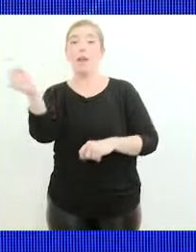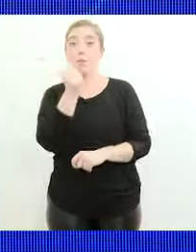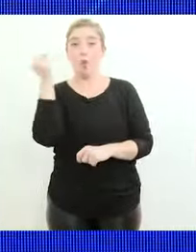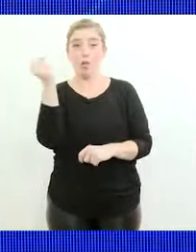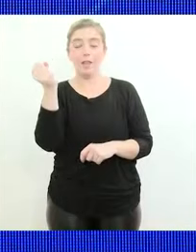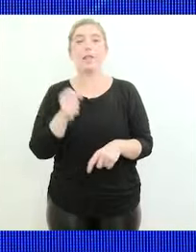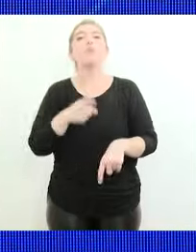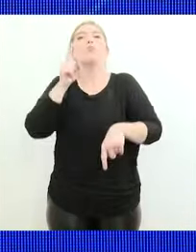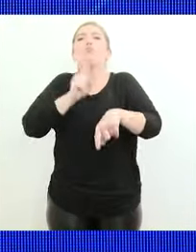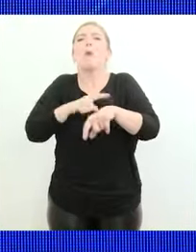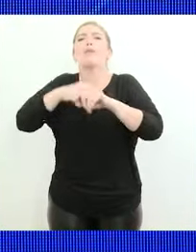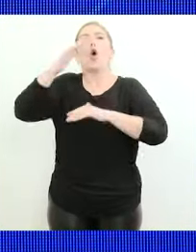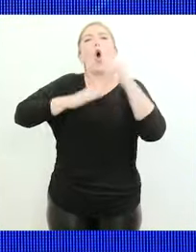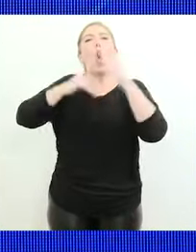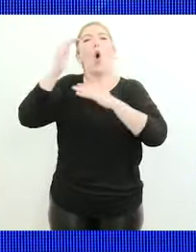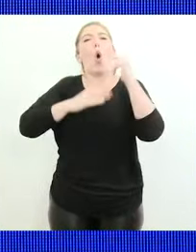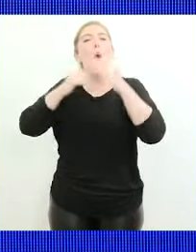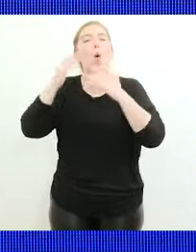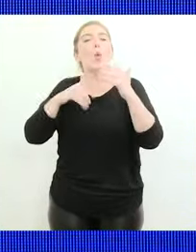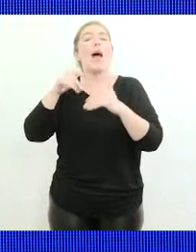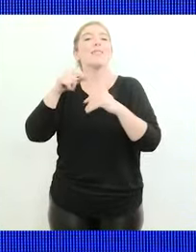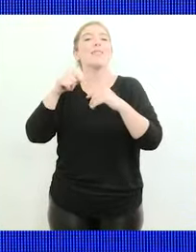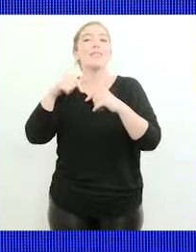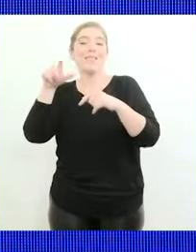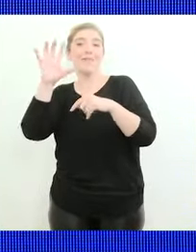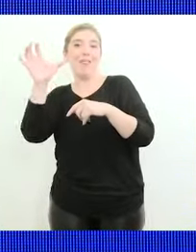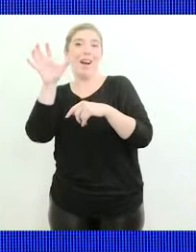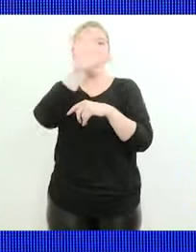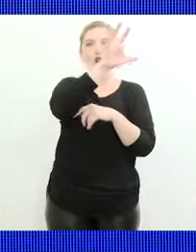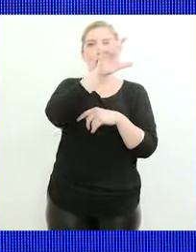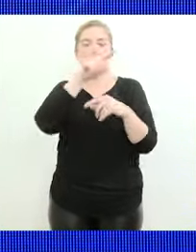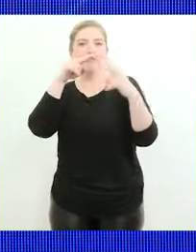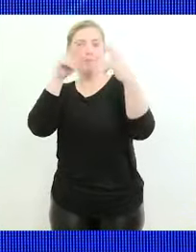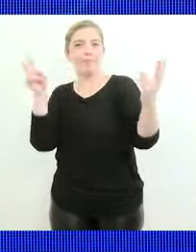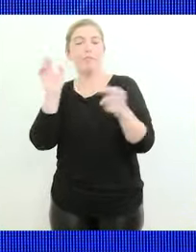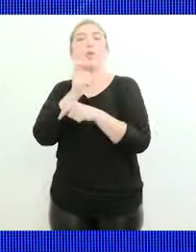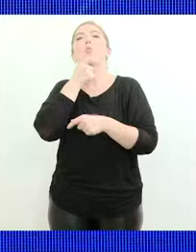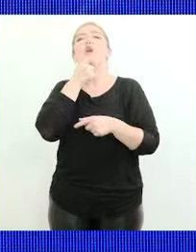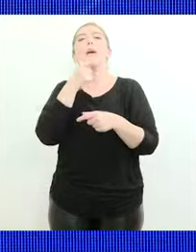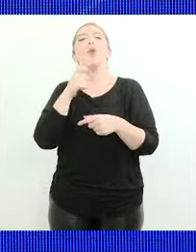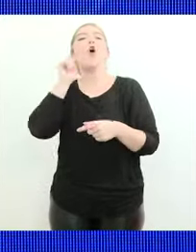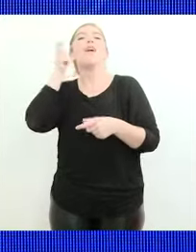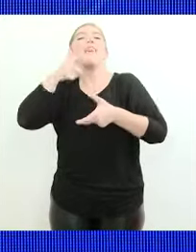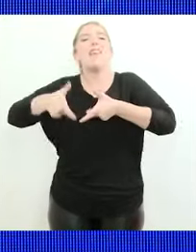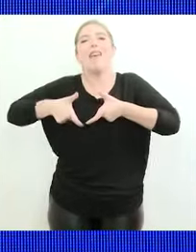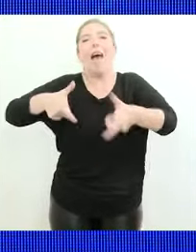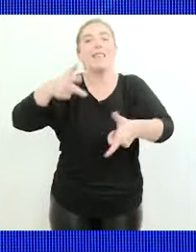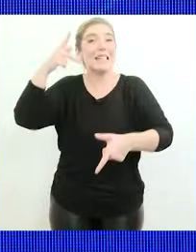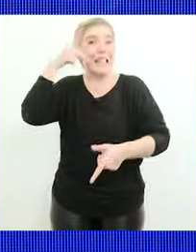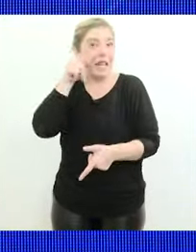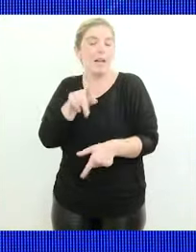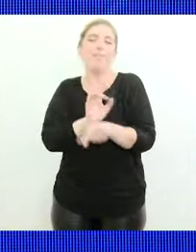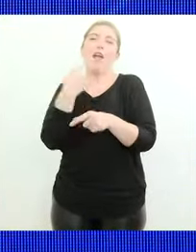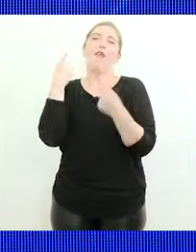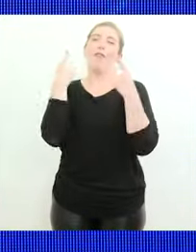intergeneracionales, en general las termina financiando, el gasoducto Néstor Kirchner fue la